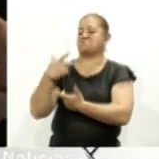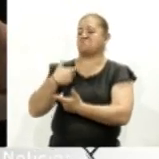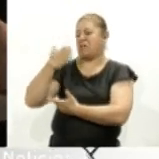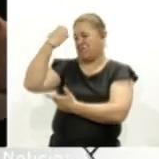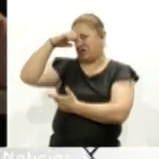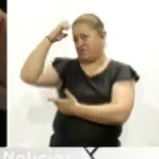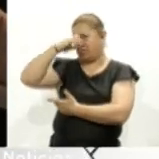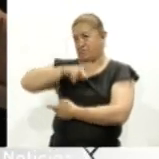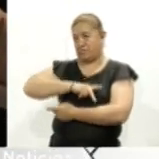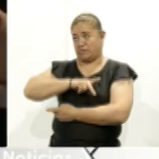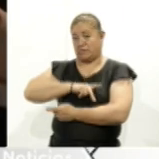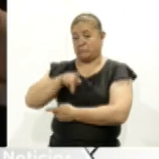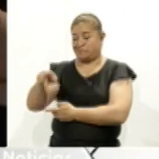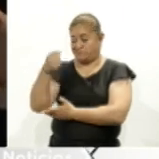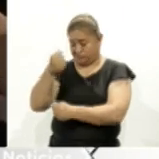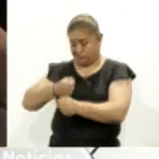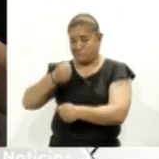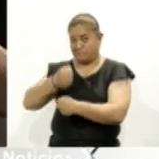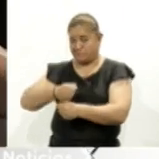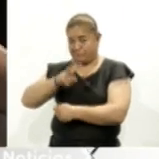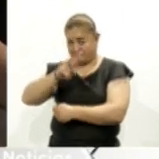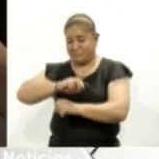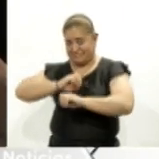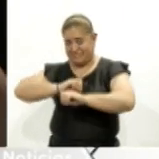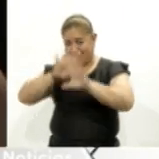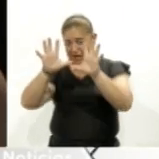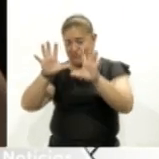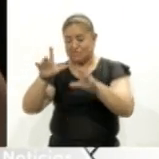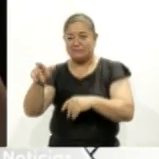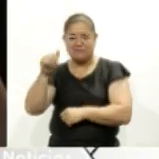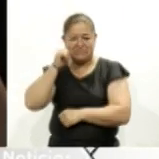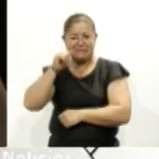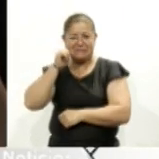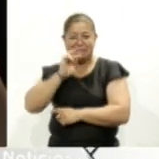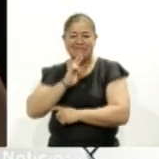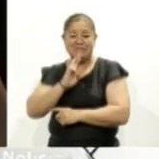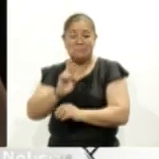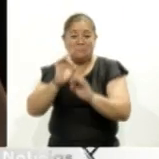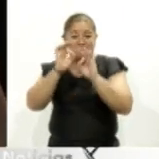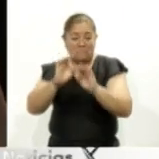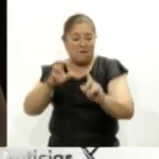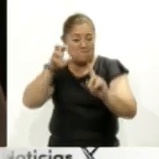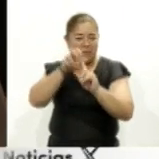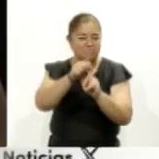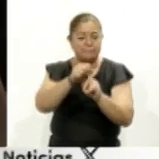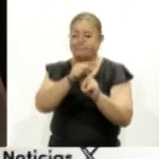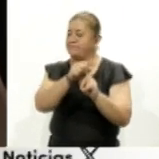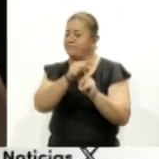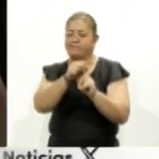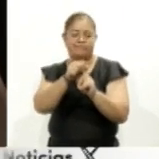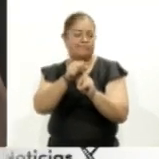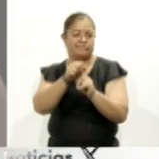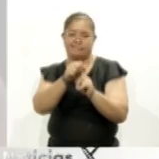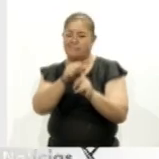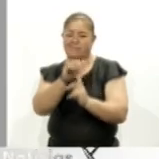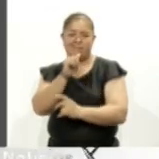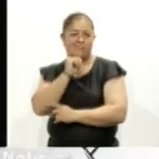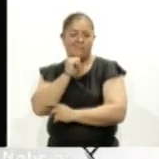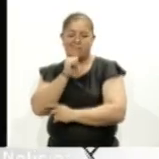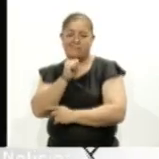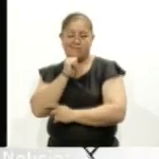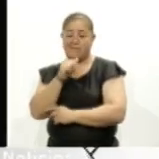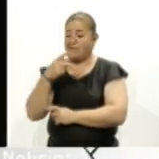aunque sus exigencias claras no siempre redituaron en la conquista de las metas propuestas para sus propias vidas.